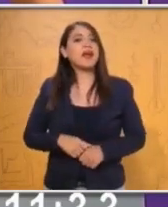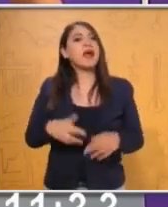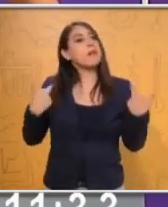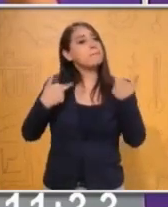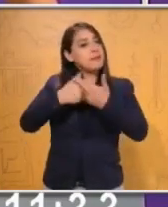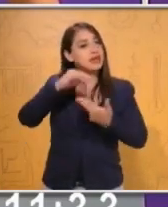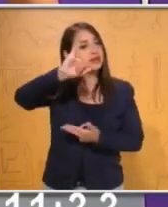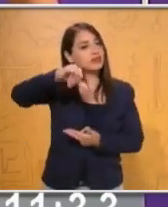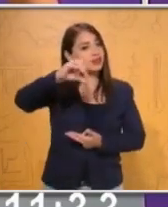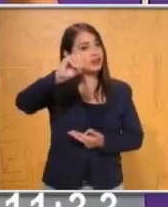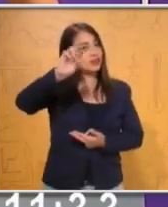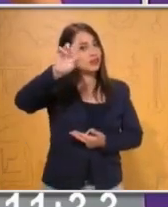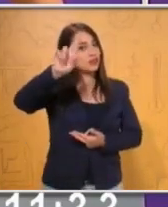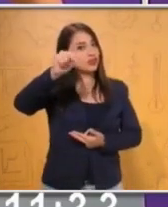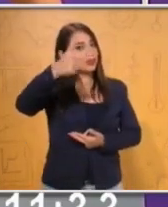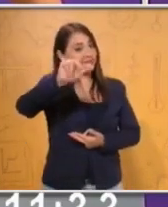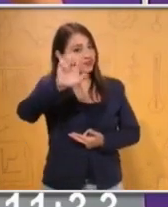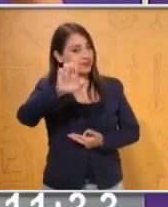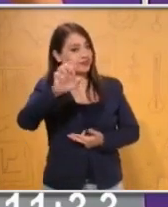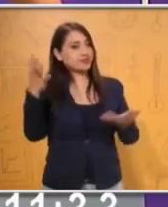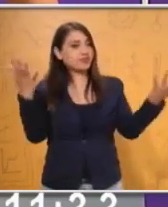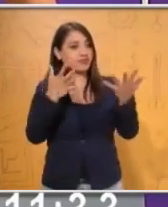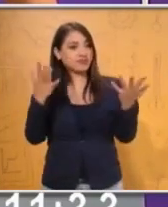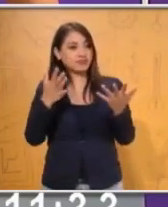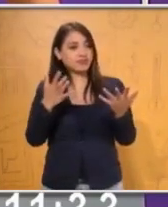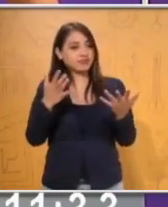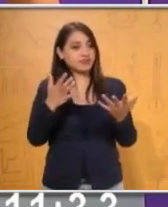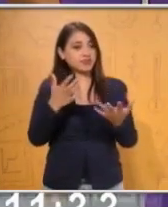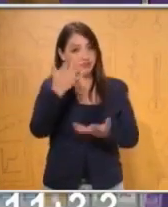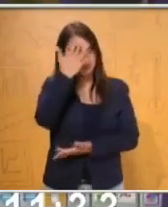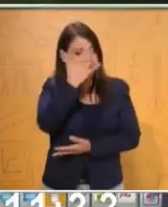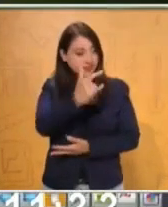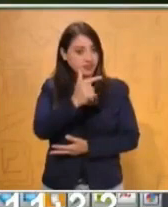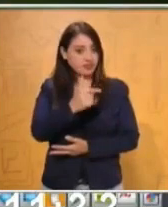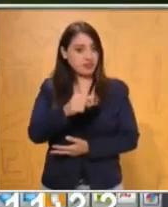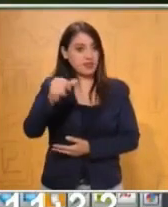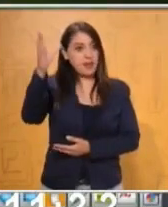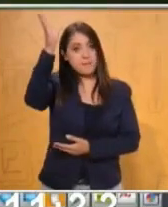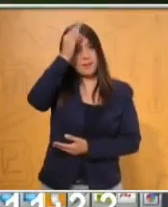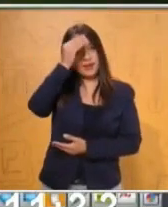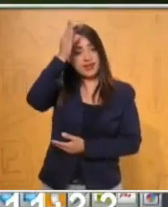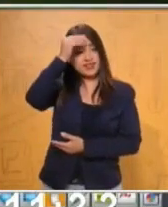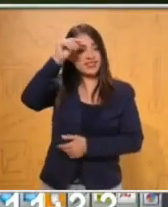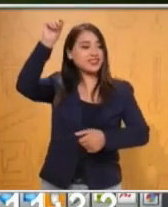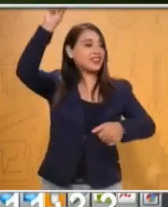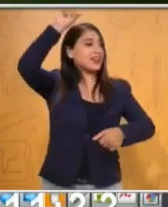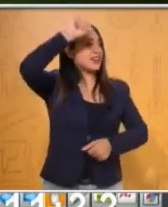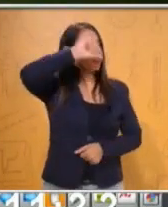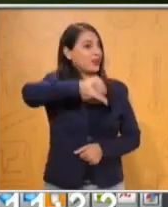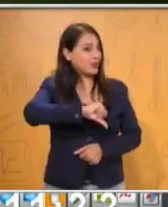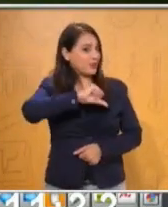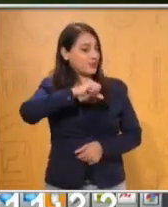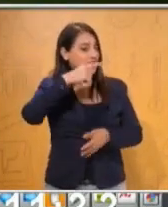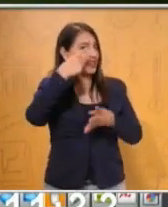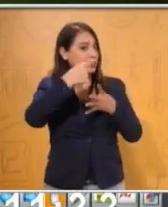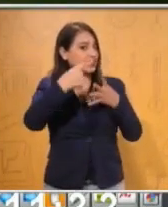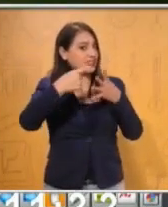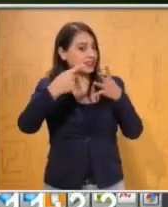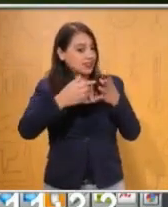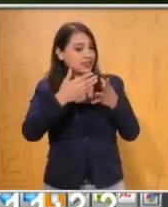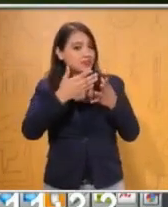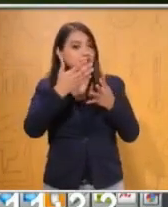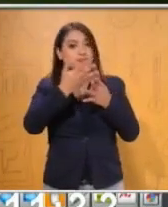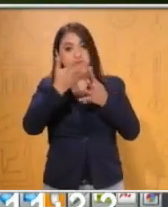a ir diciendo más o menos las adivinanzas. Aprendizaje esperado para el día de hoy. Características, clasificación y